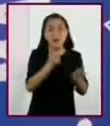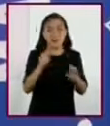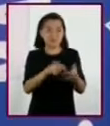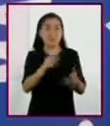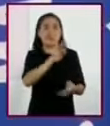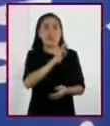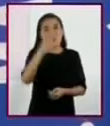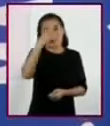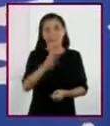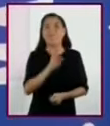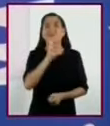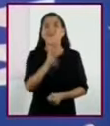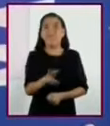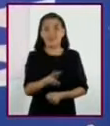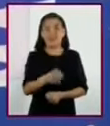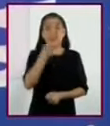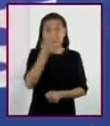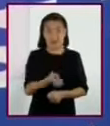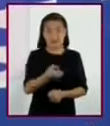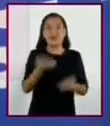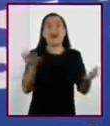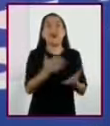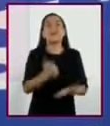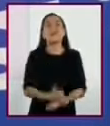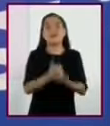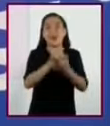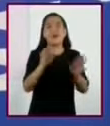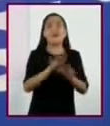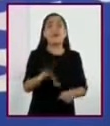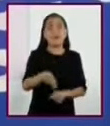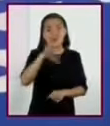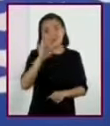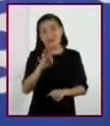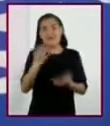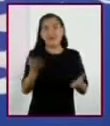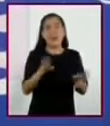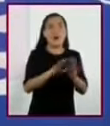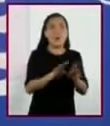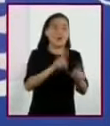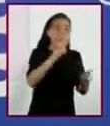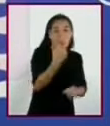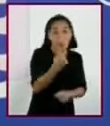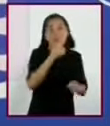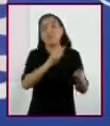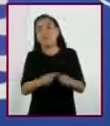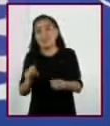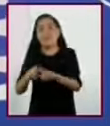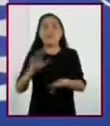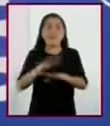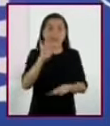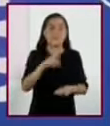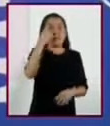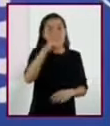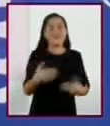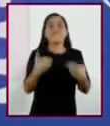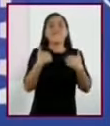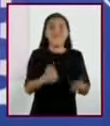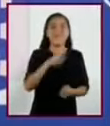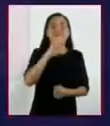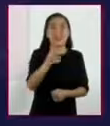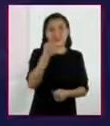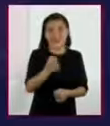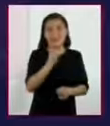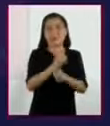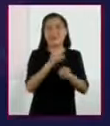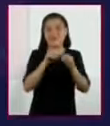resuelvan? Esto nos ayudará a elegir la o las estrategias a seguir para una mejor comprensión de esta